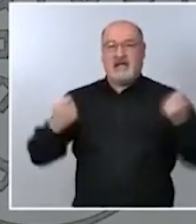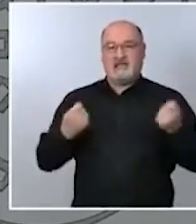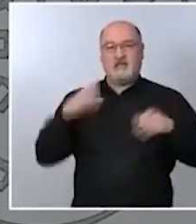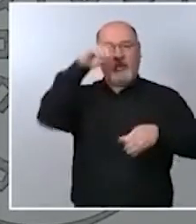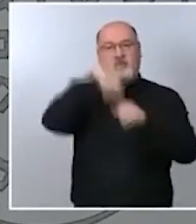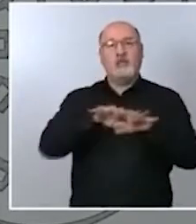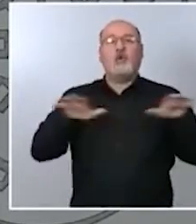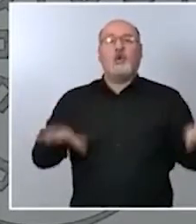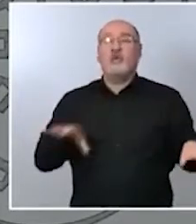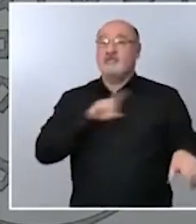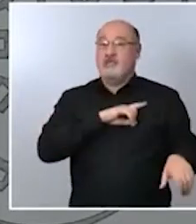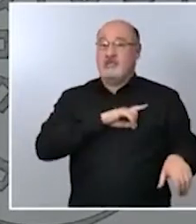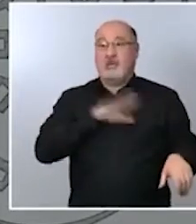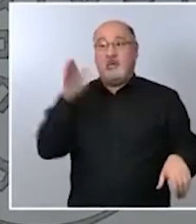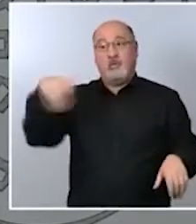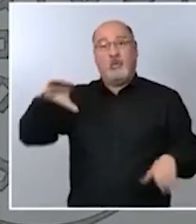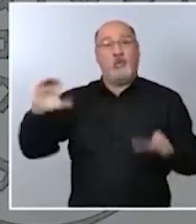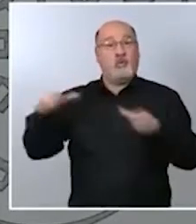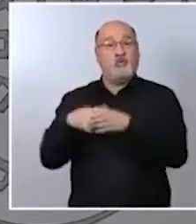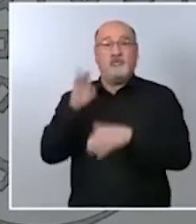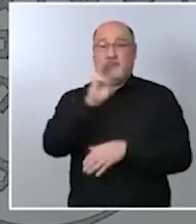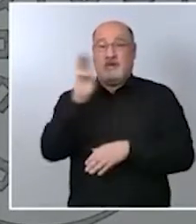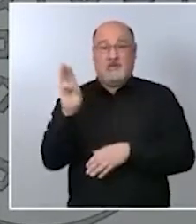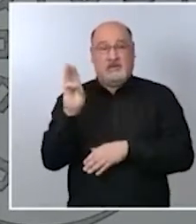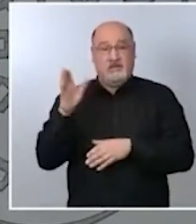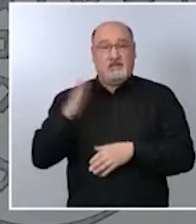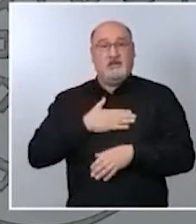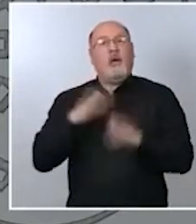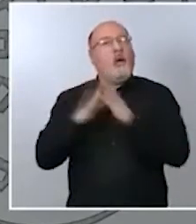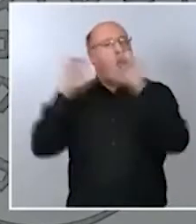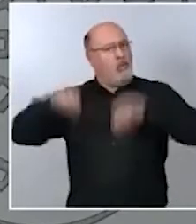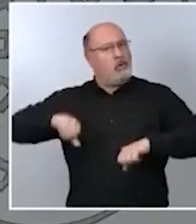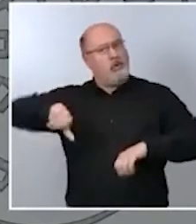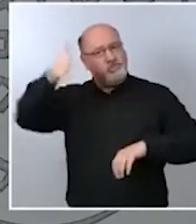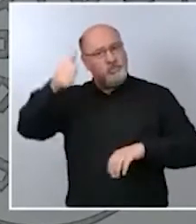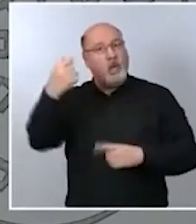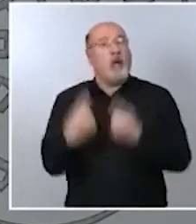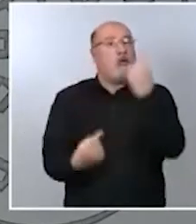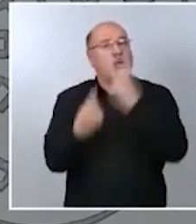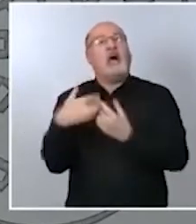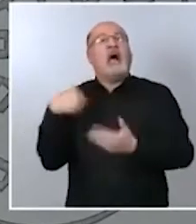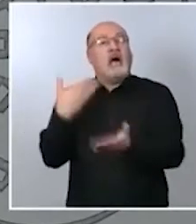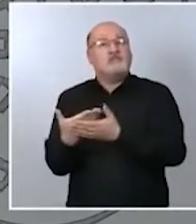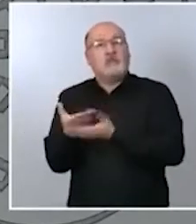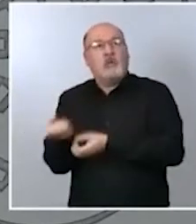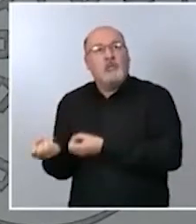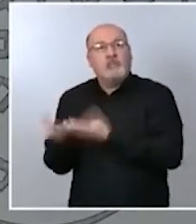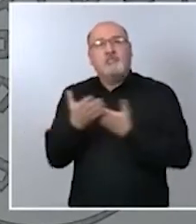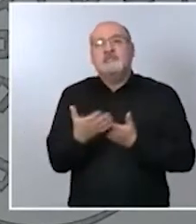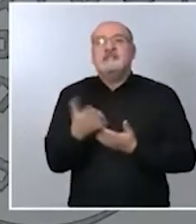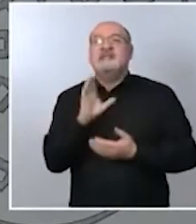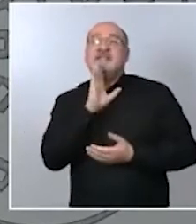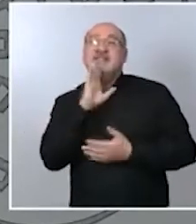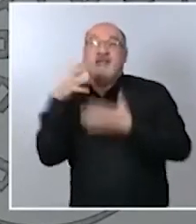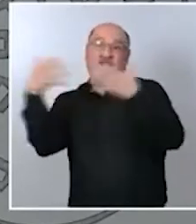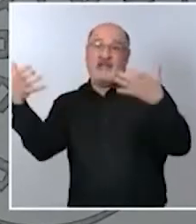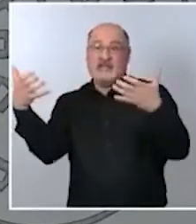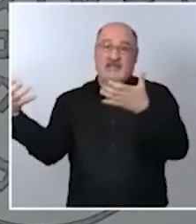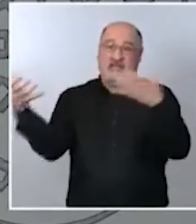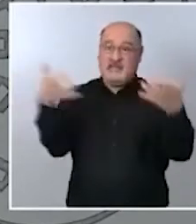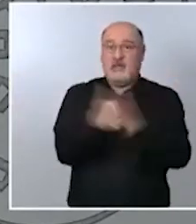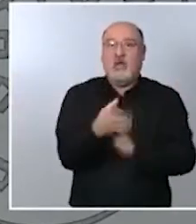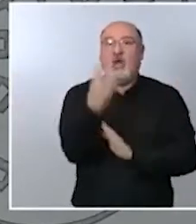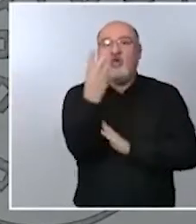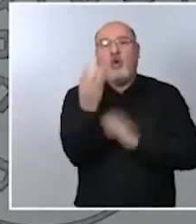no solamente ha estado de acuerdo sino que a veces ha manifestado que quería si me permiten la expresión dos huevos duros más